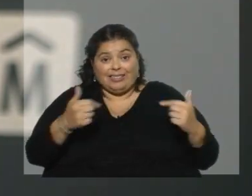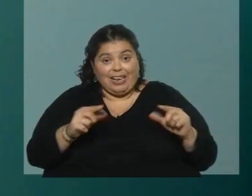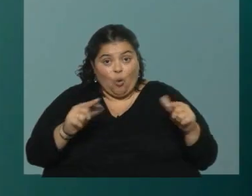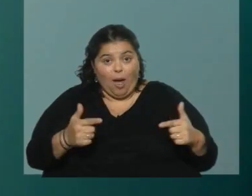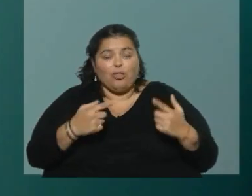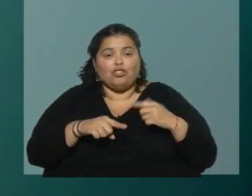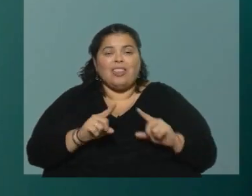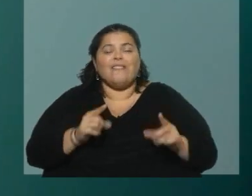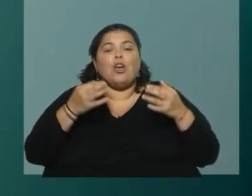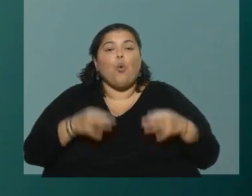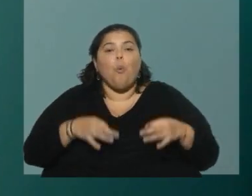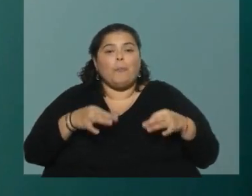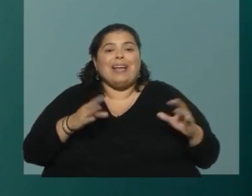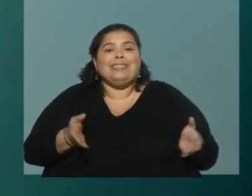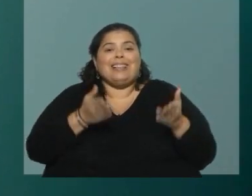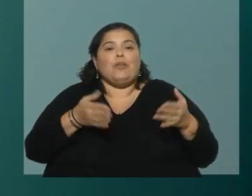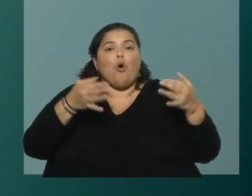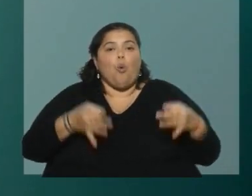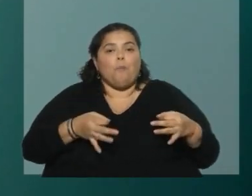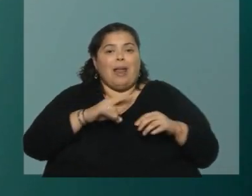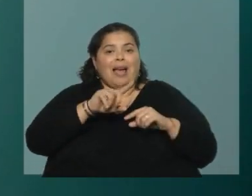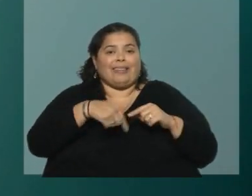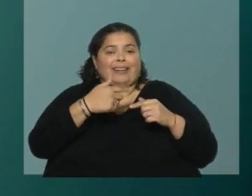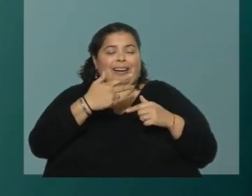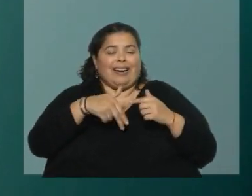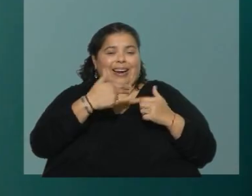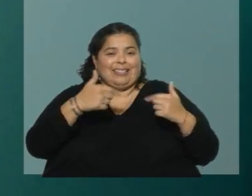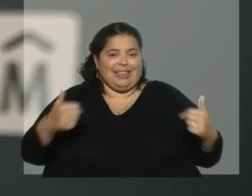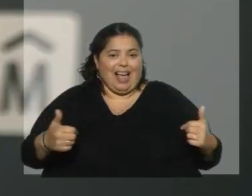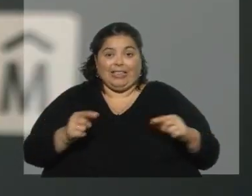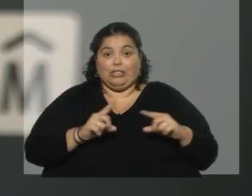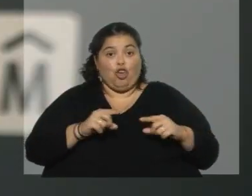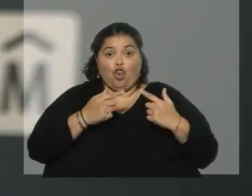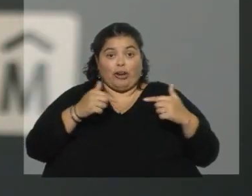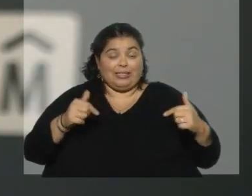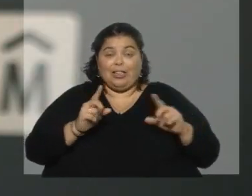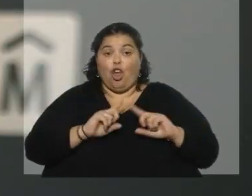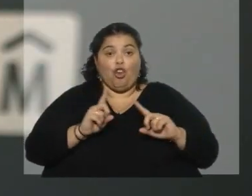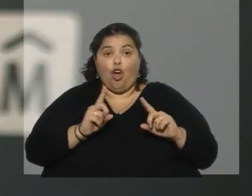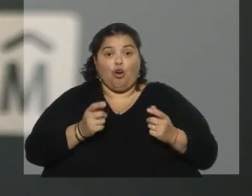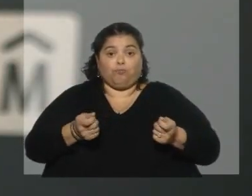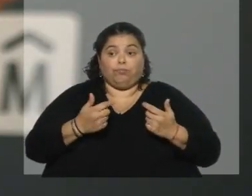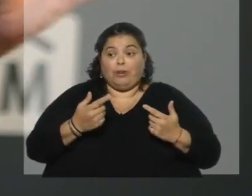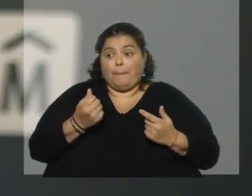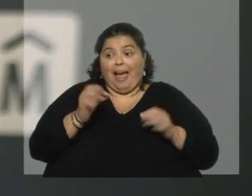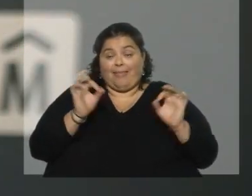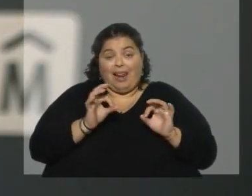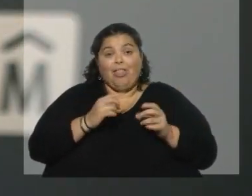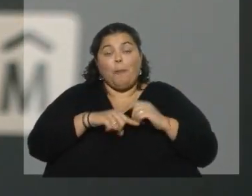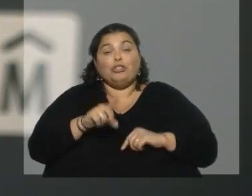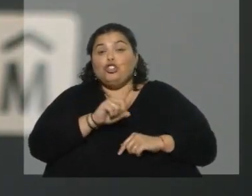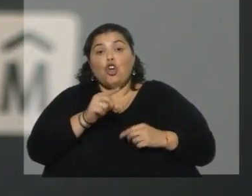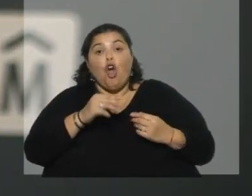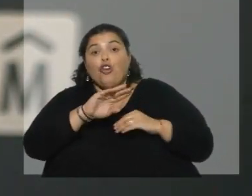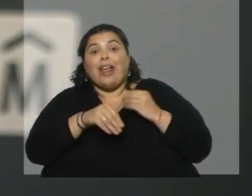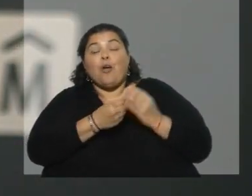cumplimiento del reciclaje. ¿Por qué? Porque hoy, si no recupero, no me sale nada. Pero si en este caso, si no recupero, tengo un costo del otro lado,